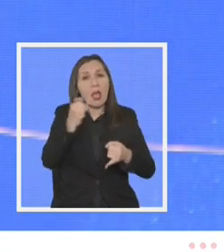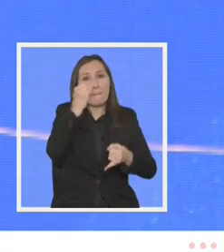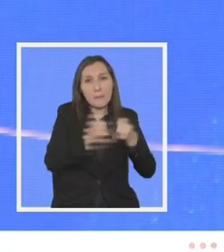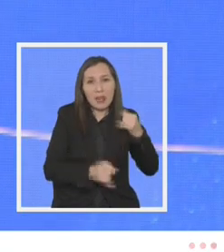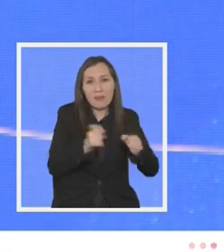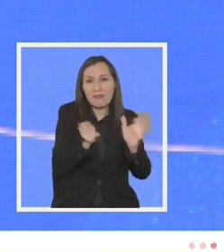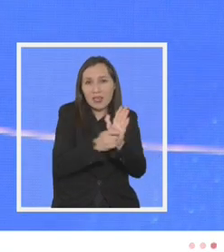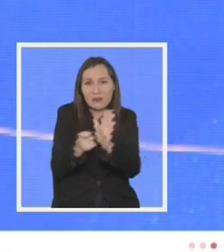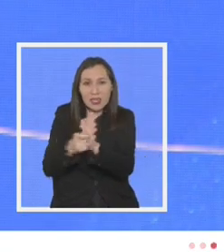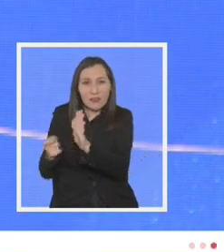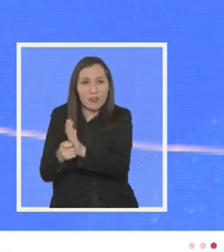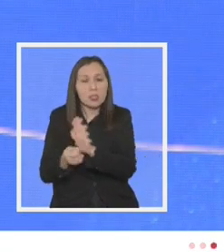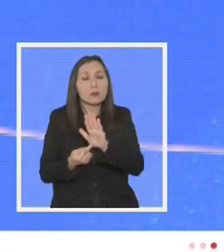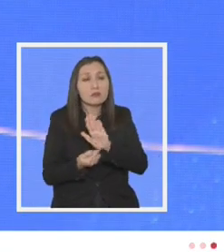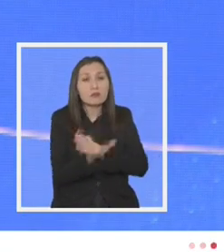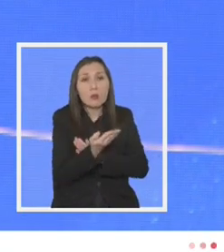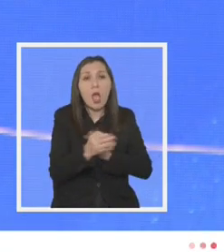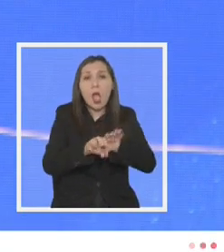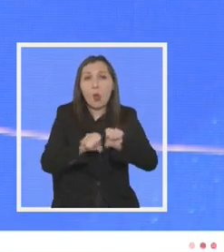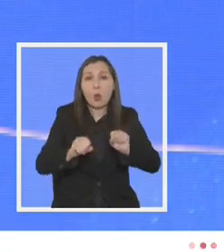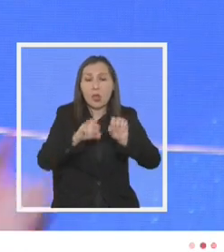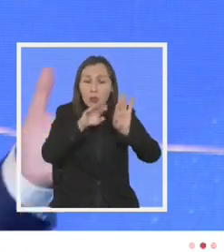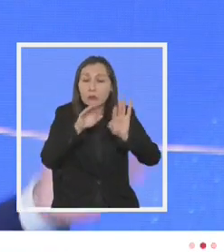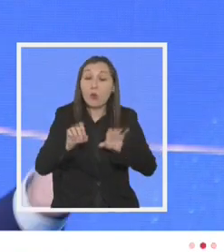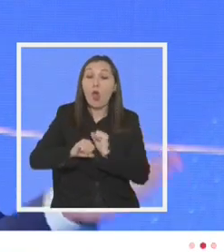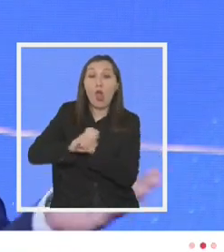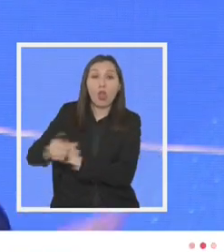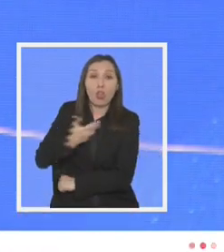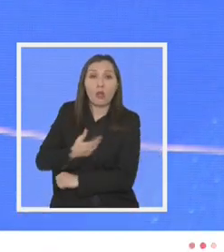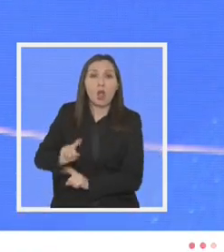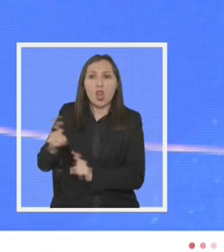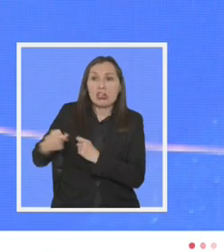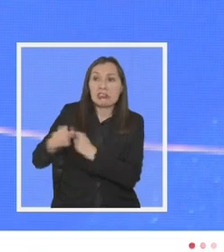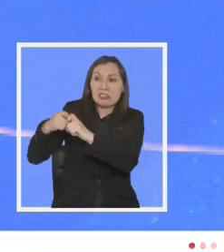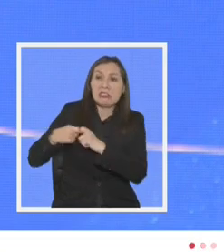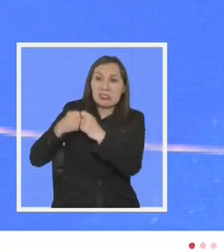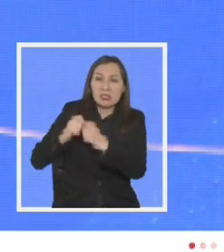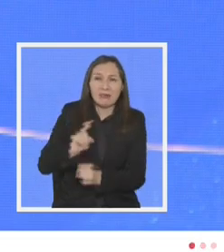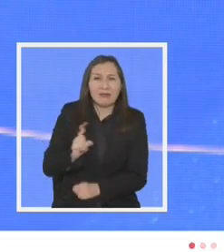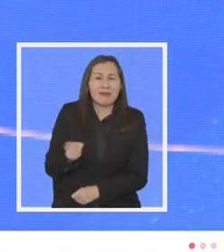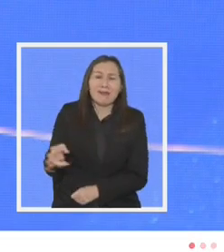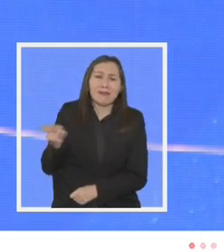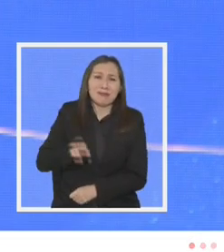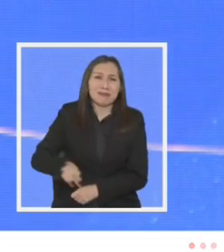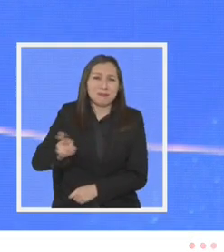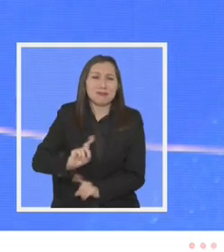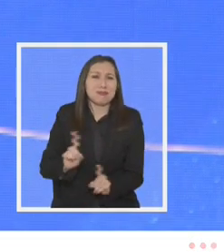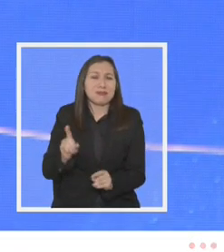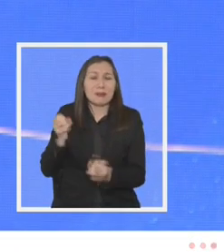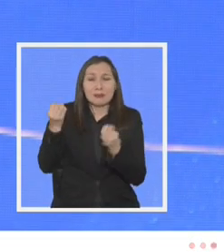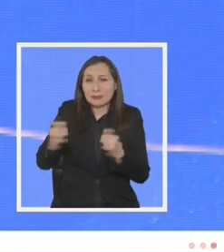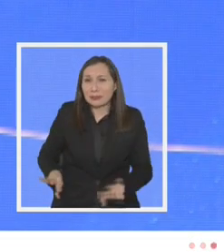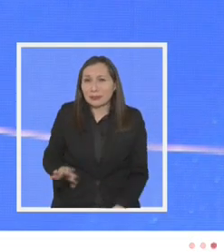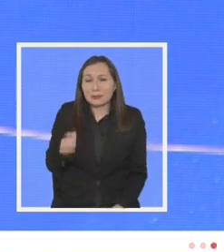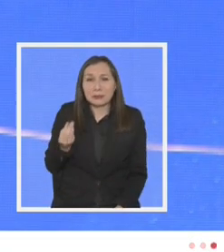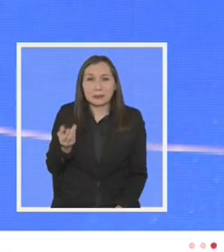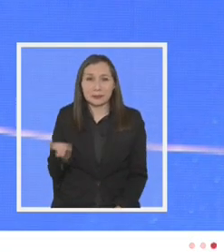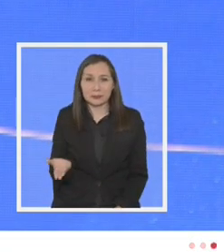que esperamos poder concordar en su contenido con la oposición y no entrar en una guerra de trinchera no tiene sentido